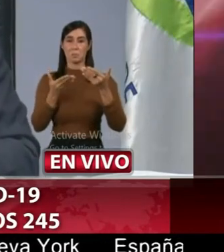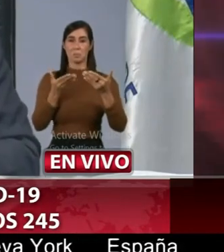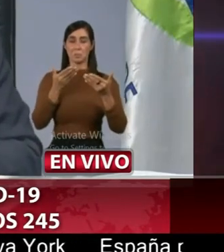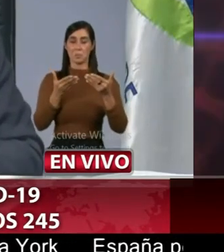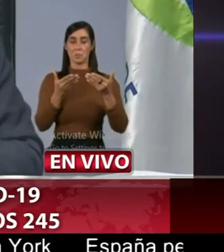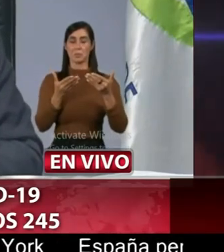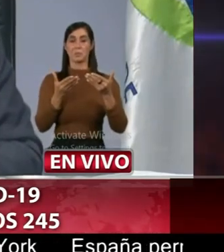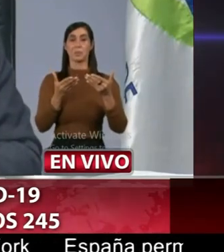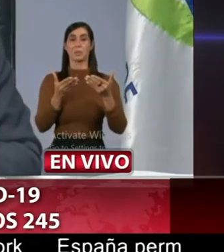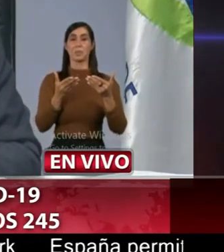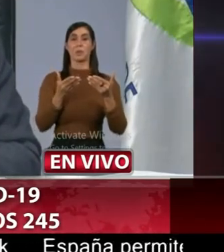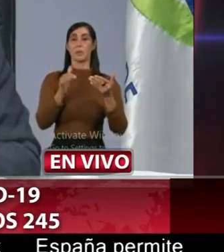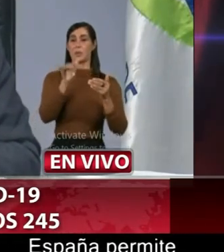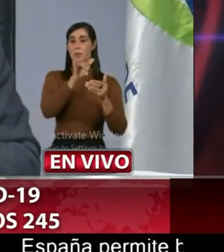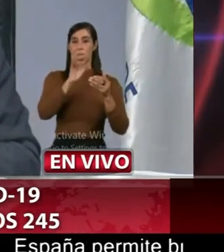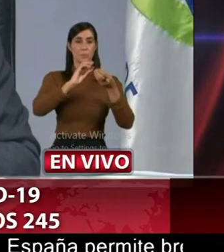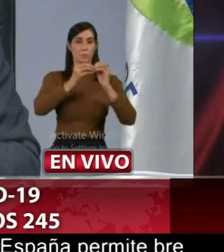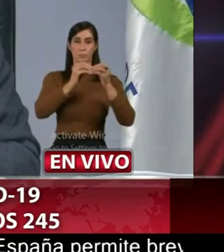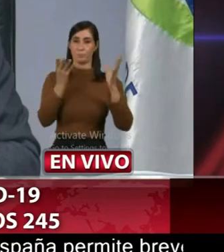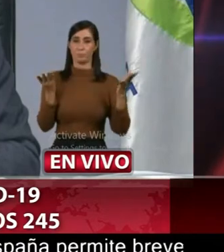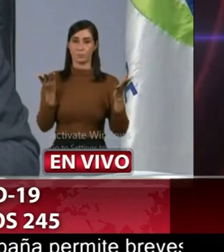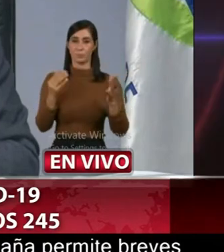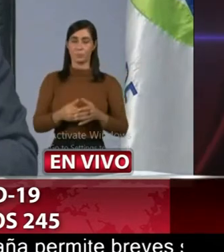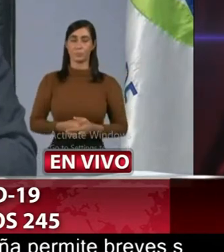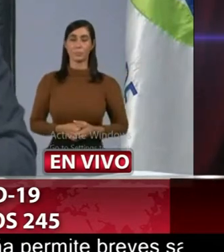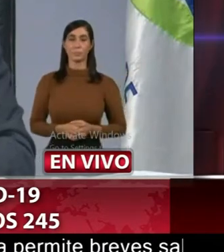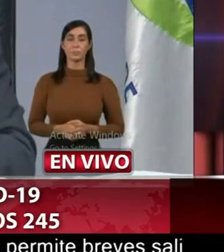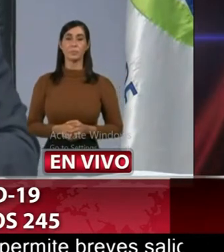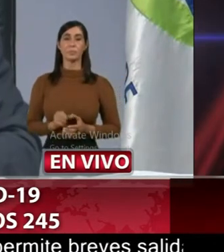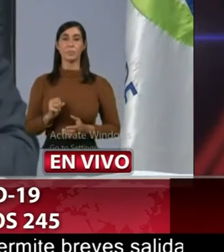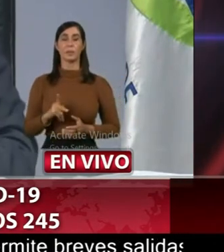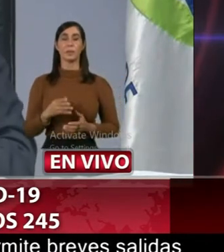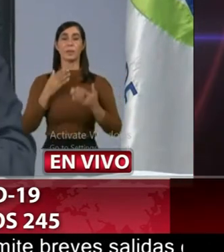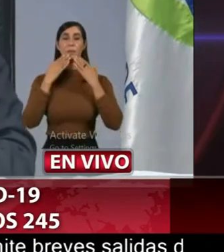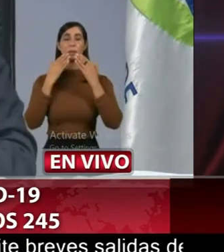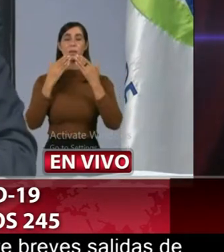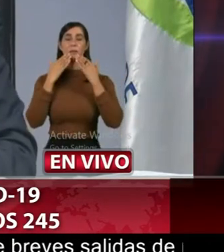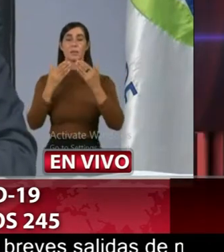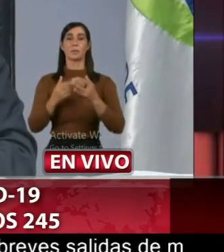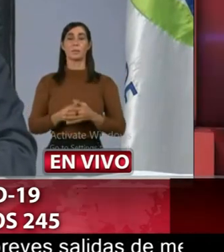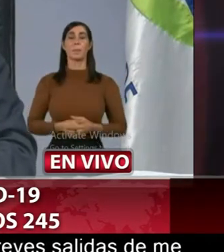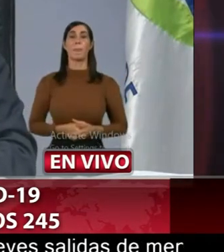oscilando en los mismos números ok gracias